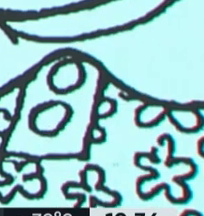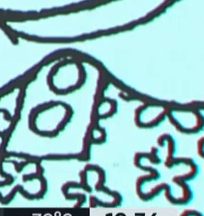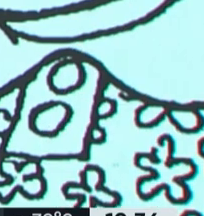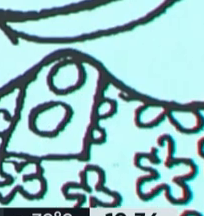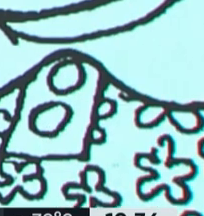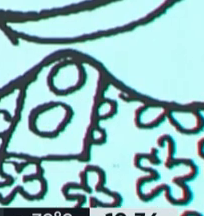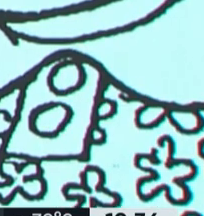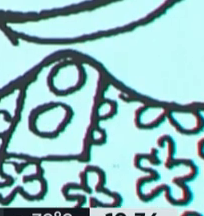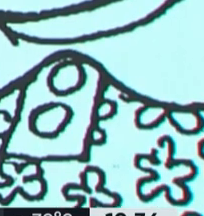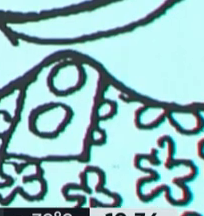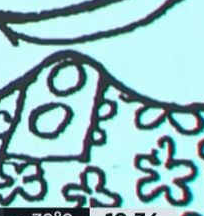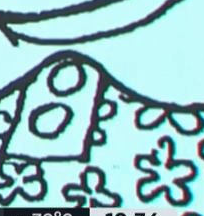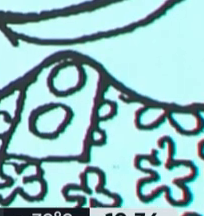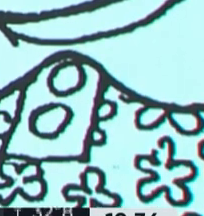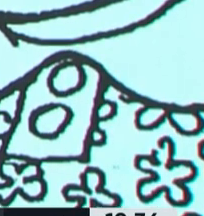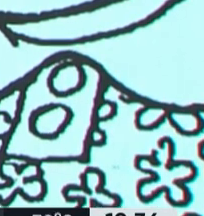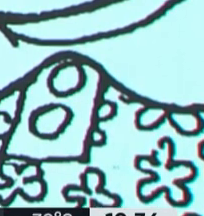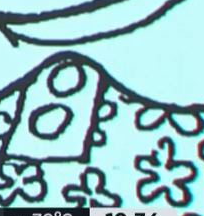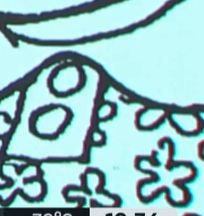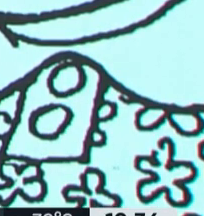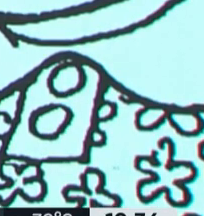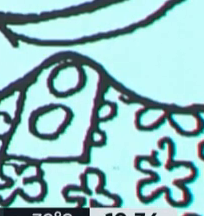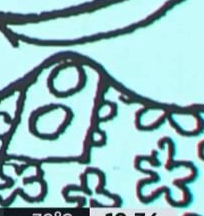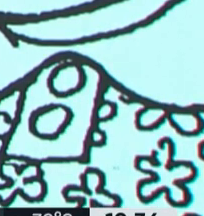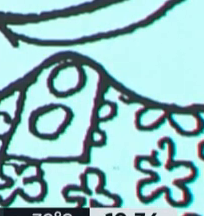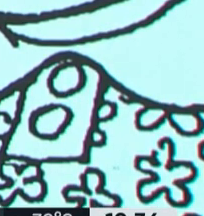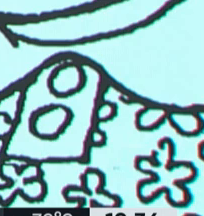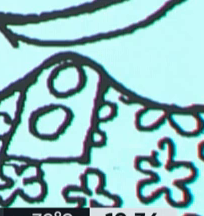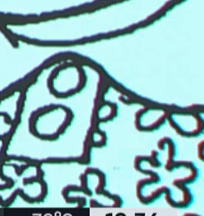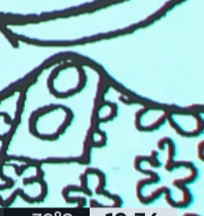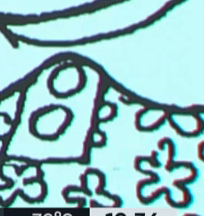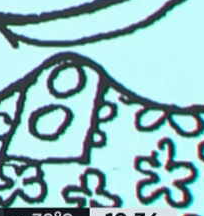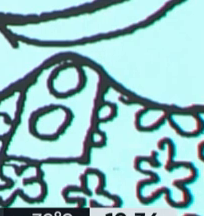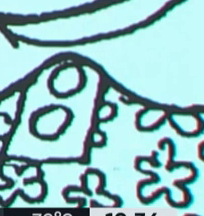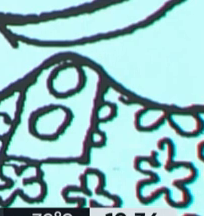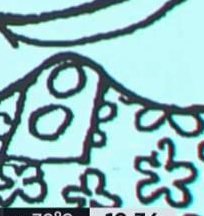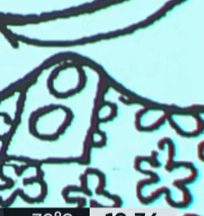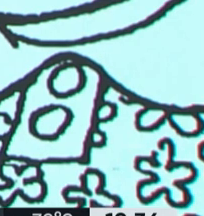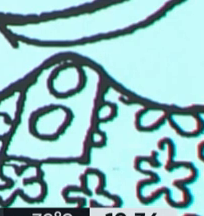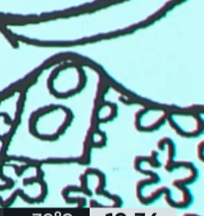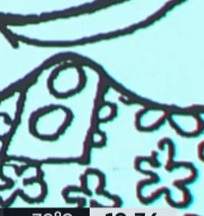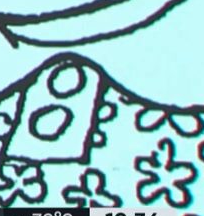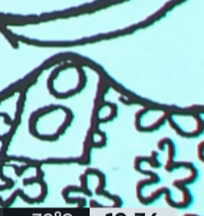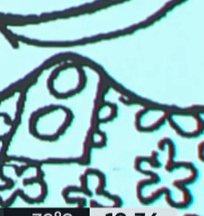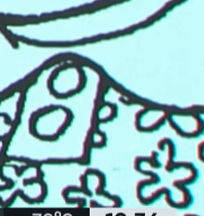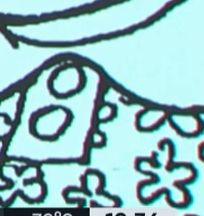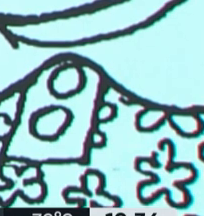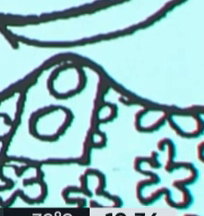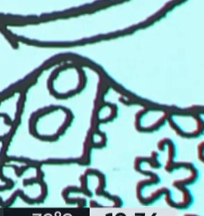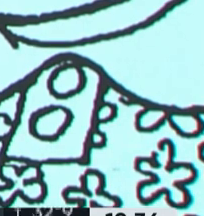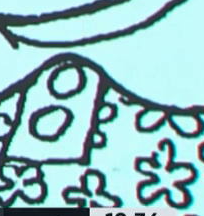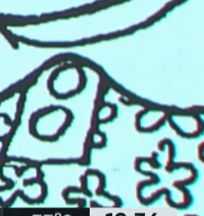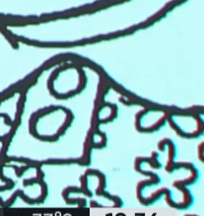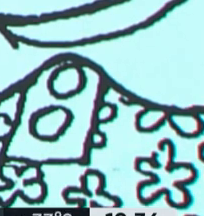de la presidenta de RTA, Rosario Lufrano, y luego de la secretaria de medios y comunicación públicos, Valeria Zappelsochny, recordemos